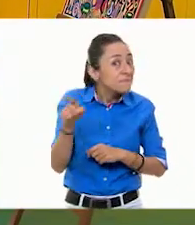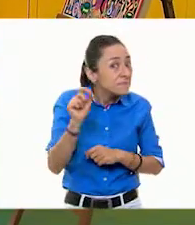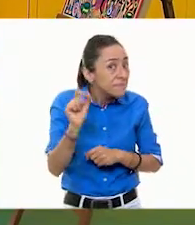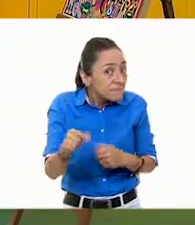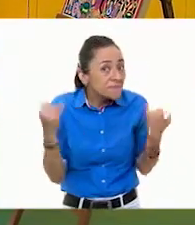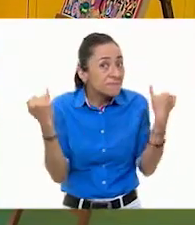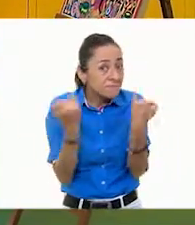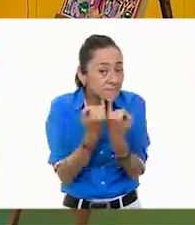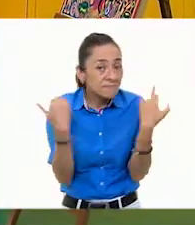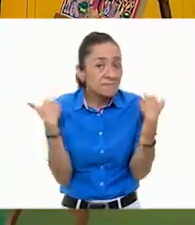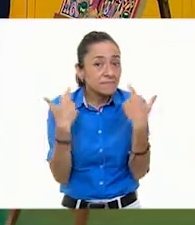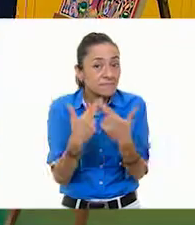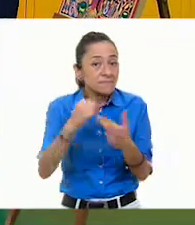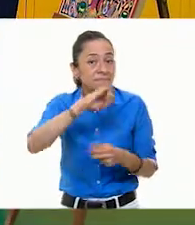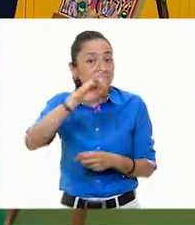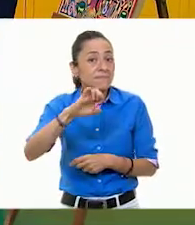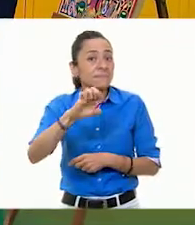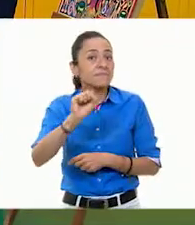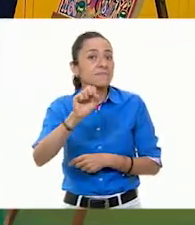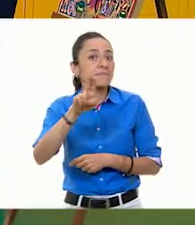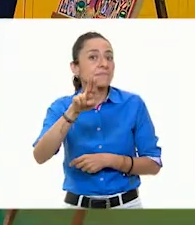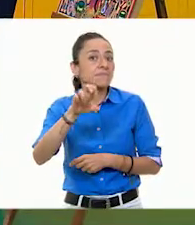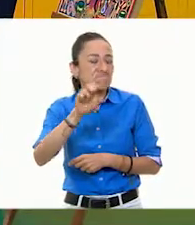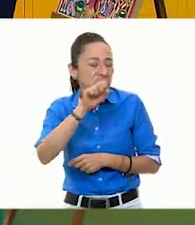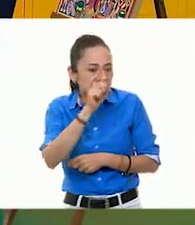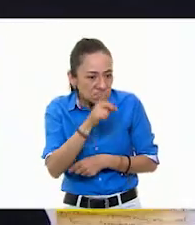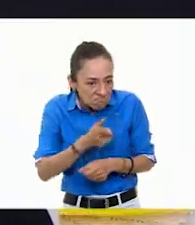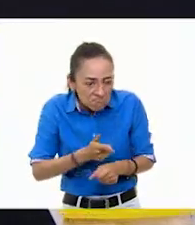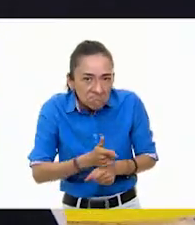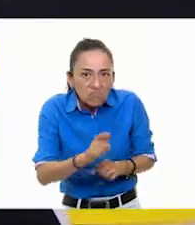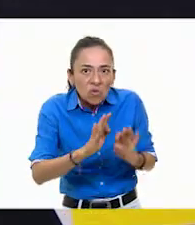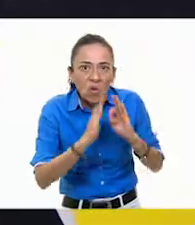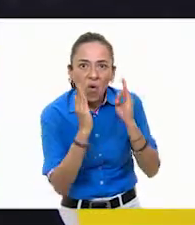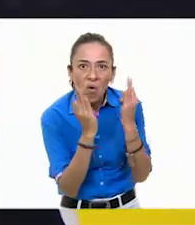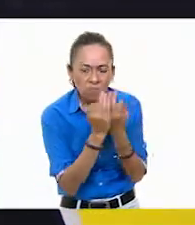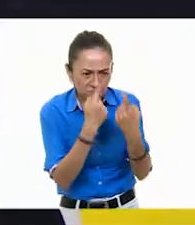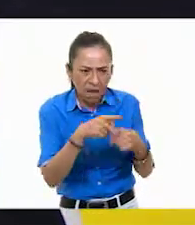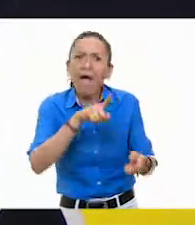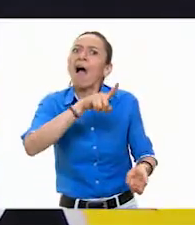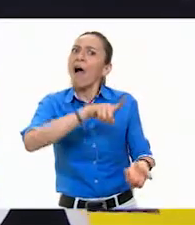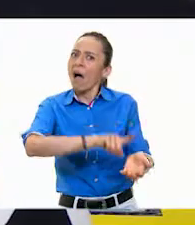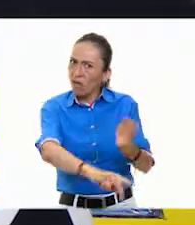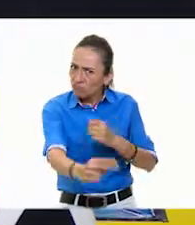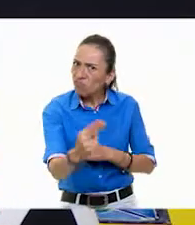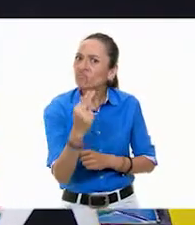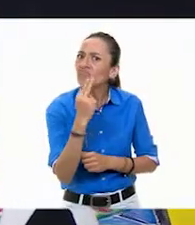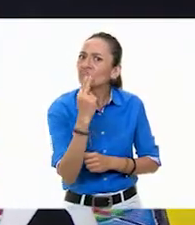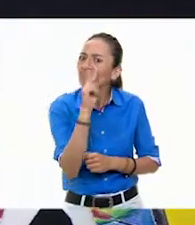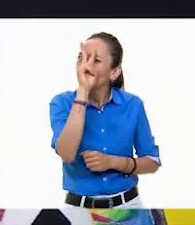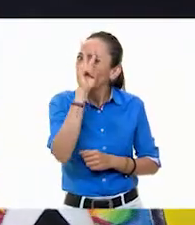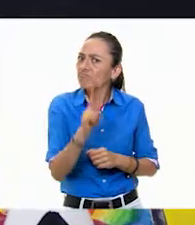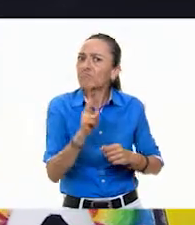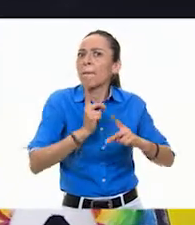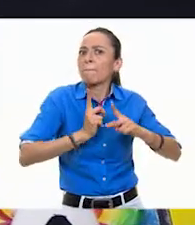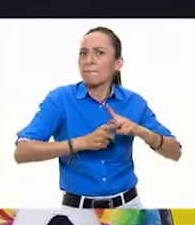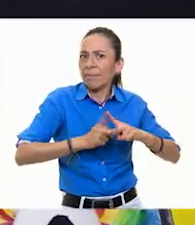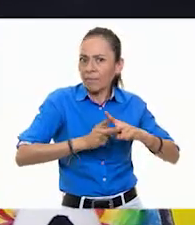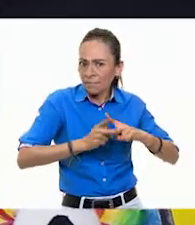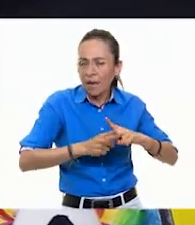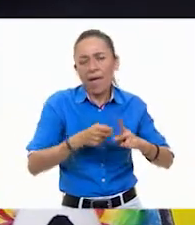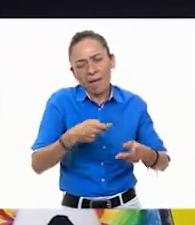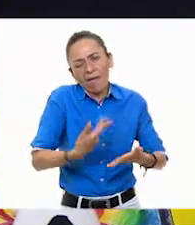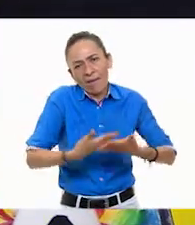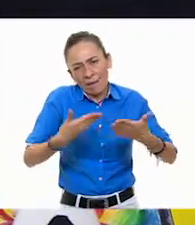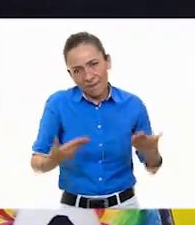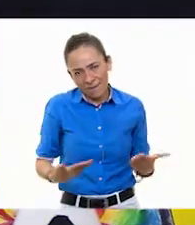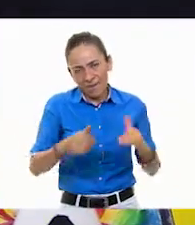estaba presente en las matemáticas y estas figuras. Bueno, también lo podemos aplicar aquí en el arte huichol que estamos